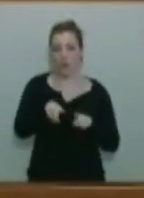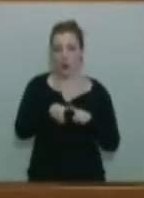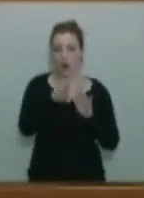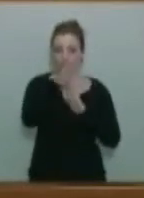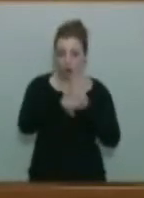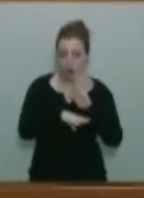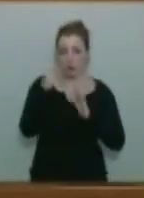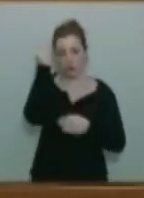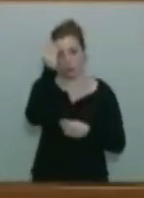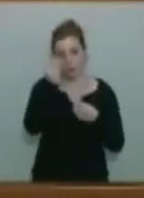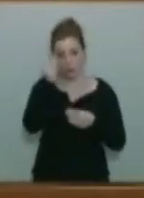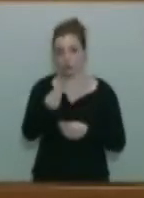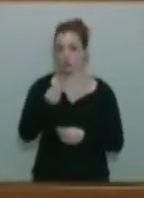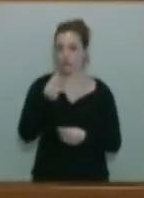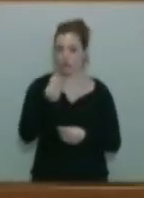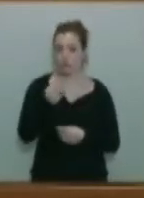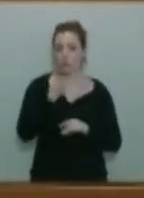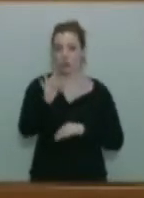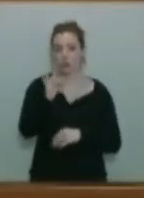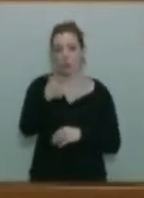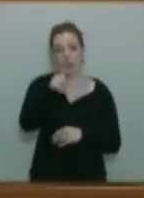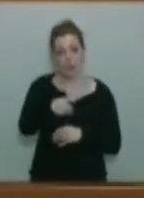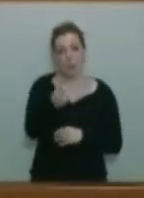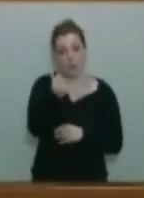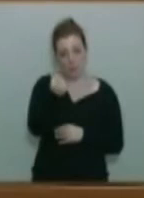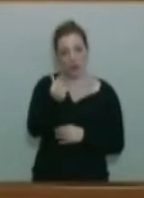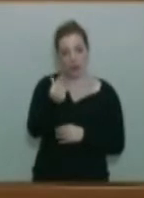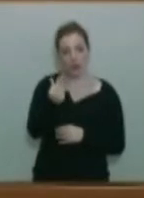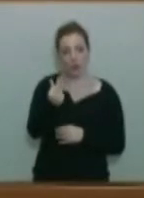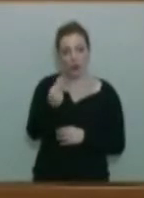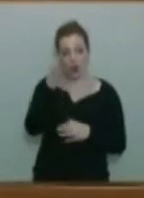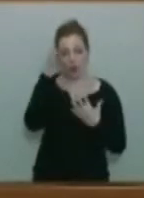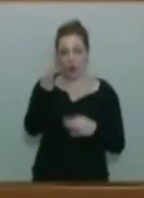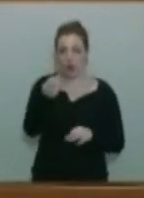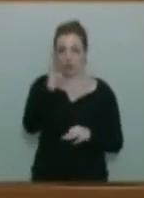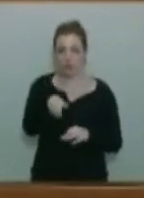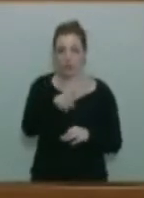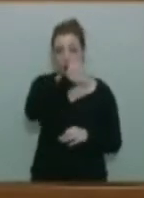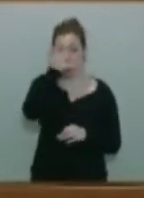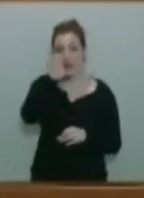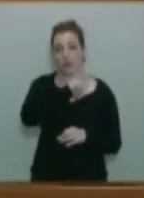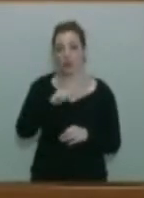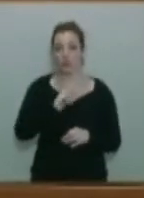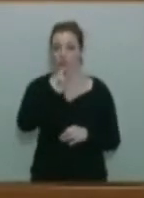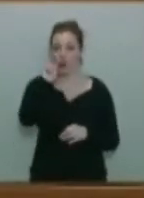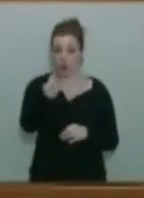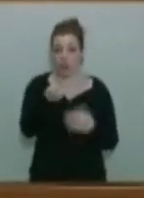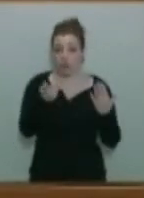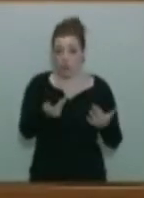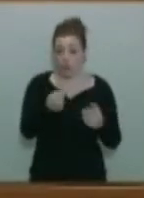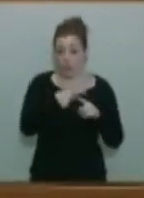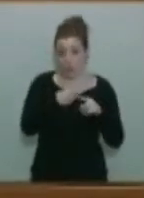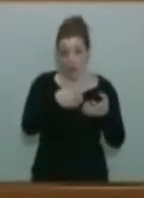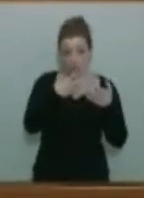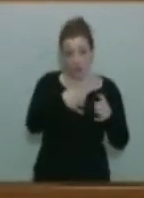buenas y a un precio razonable y mucho mejor del que se presta en otras comunidades autónomas. Por lo tanto, aquello que funciona, no sé si tiene